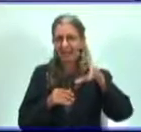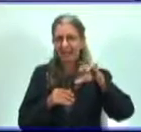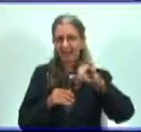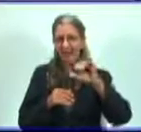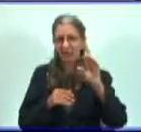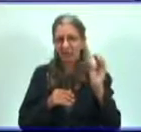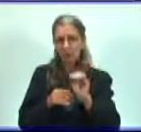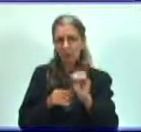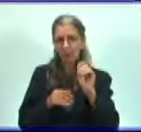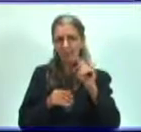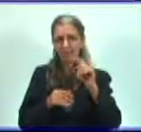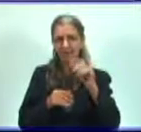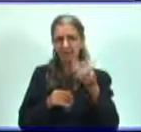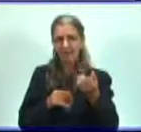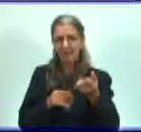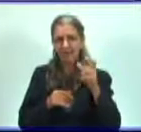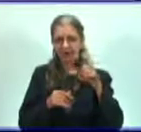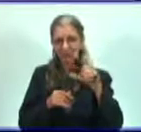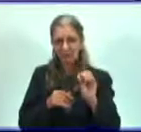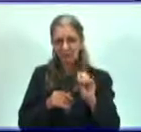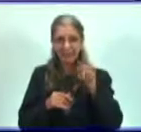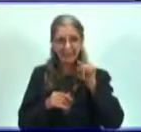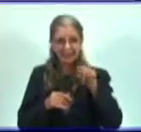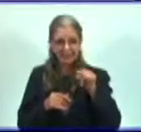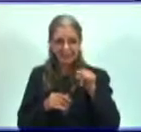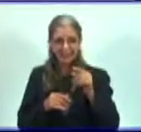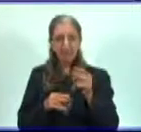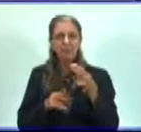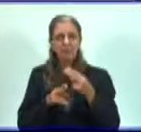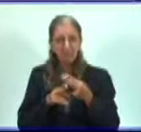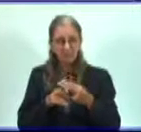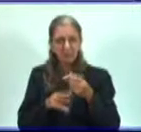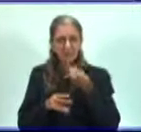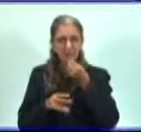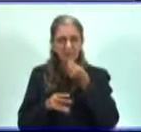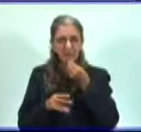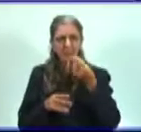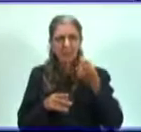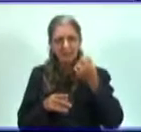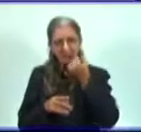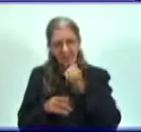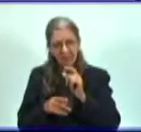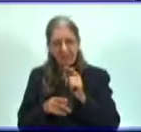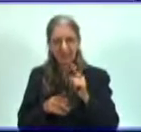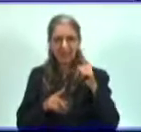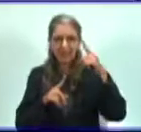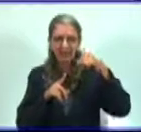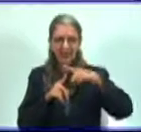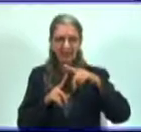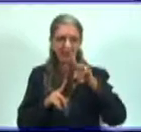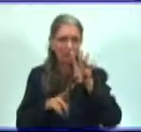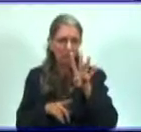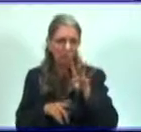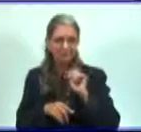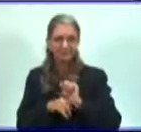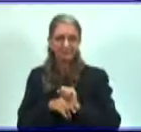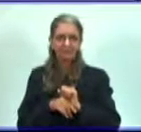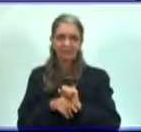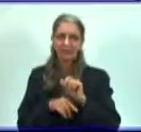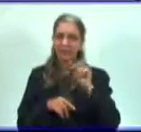denominado T4. Esta estructura del virus, como ustedes